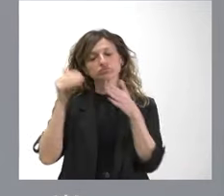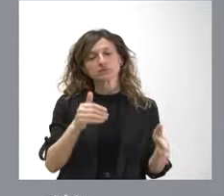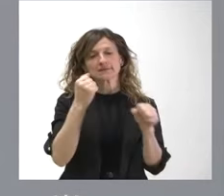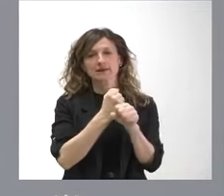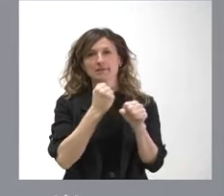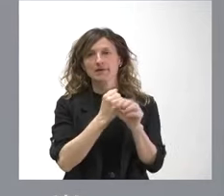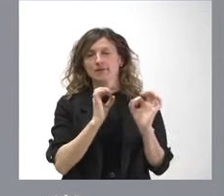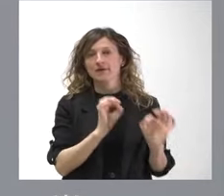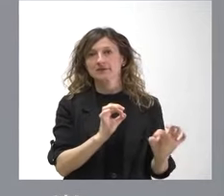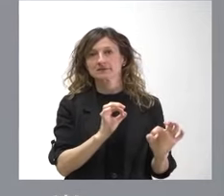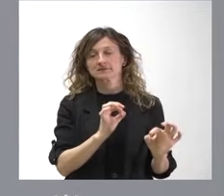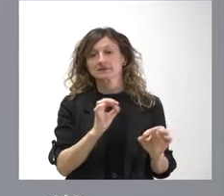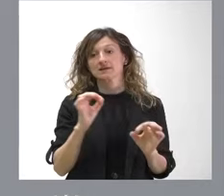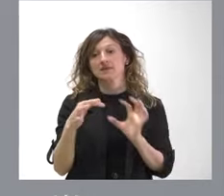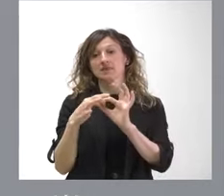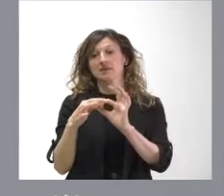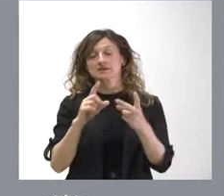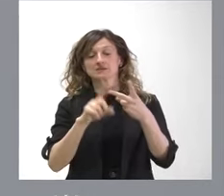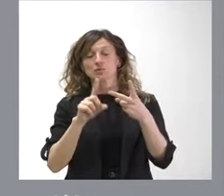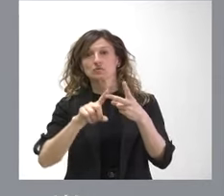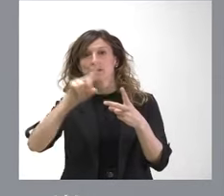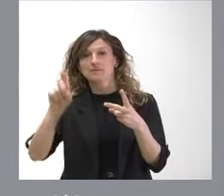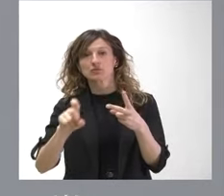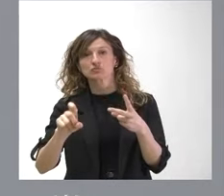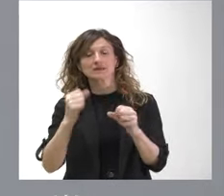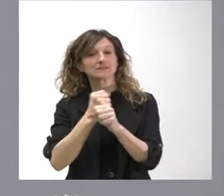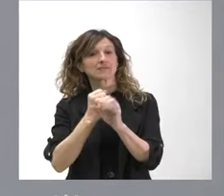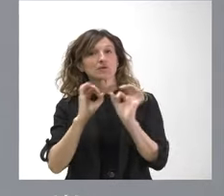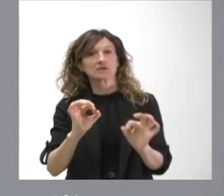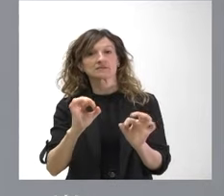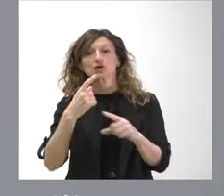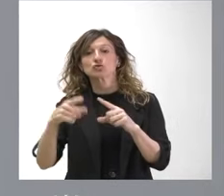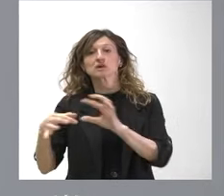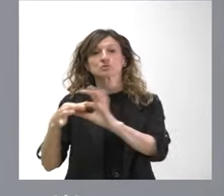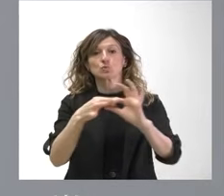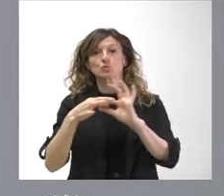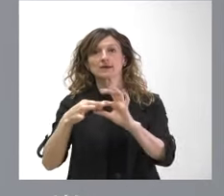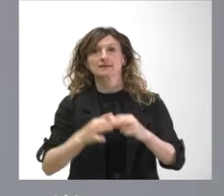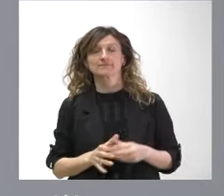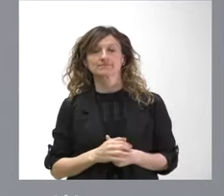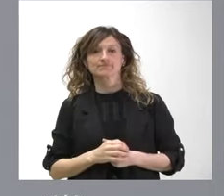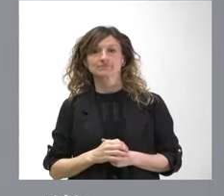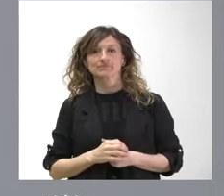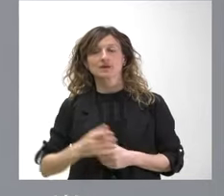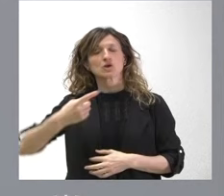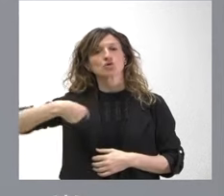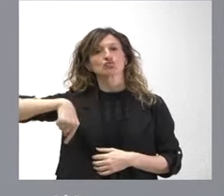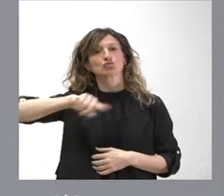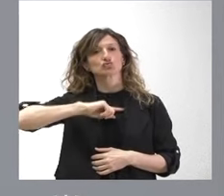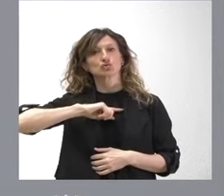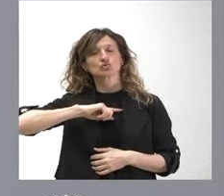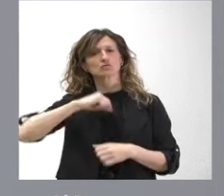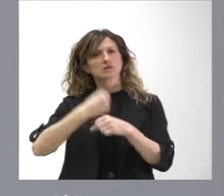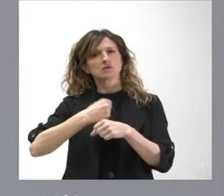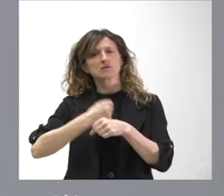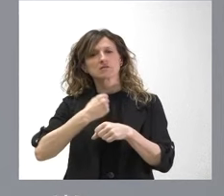y en relación con su pregunta segunda es a lo que nos dedicamos, a aquello que nos une nosotros estamos muy en la labor